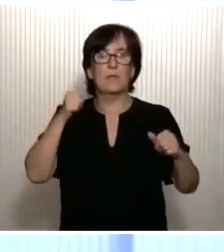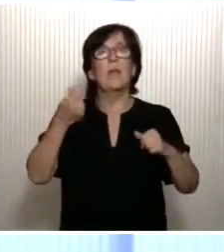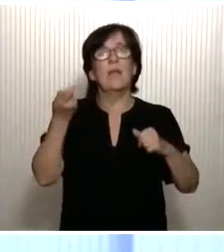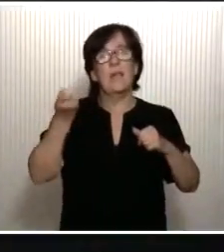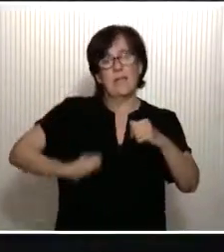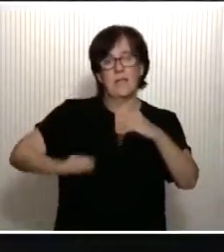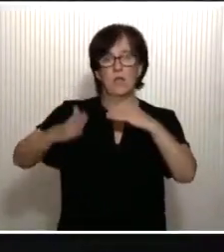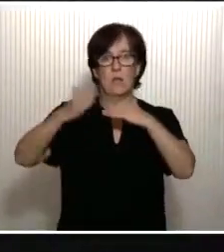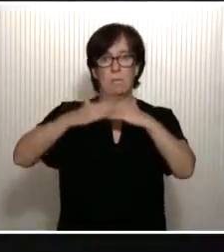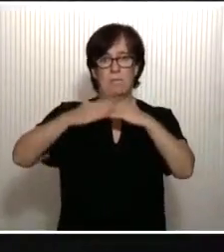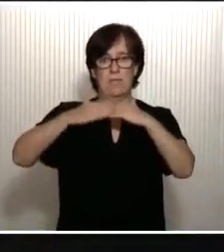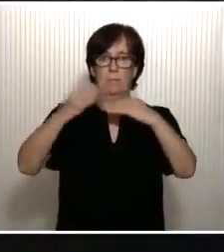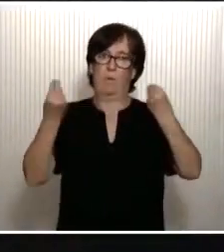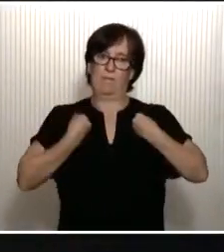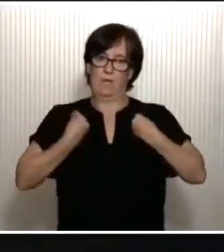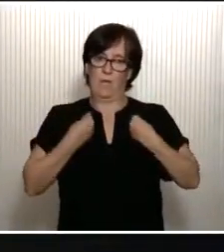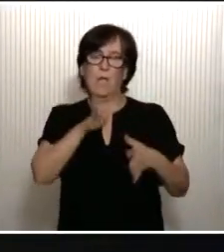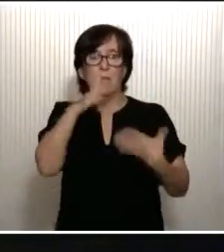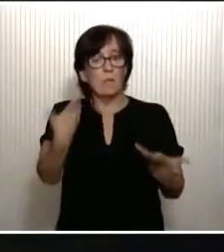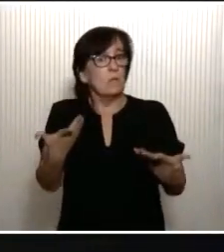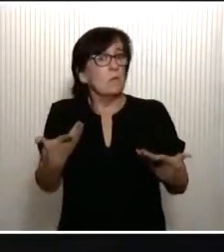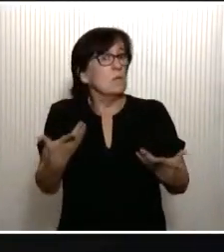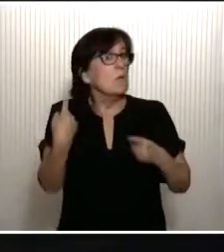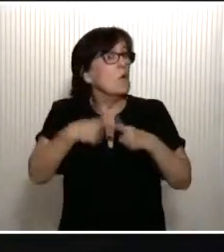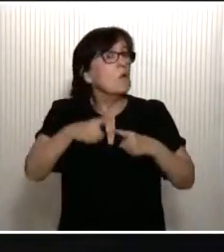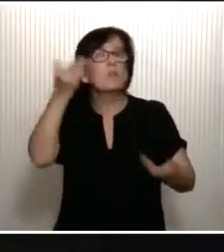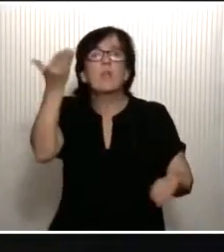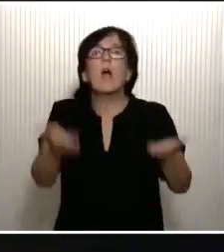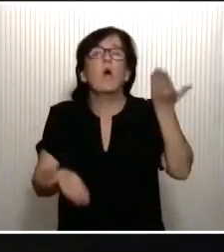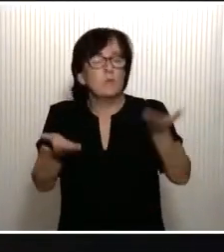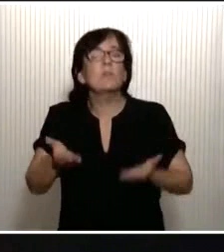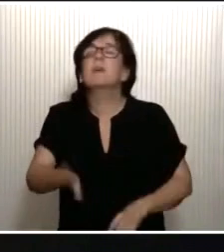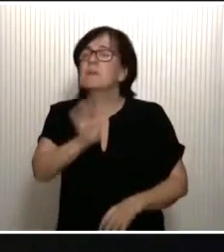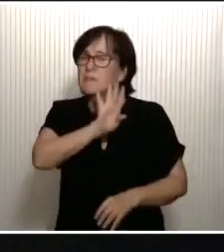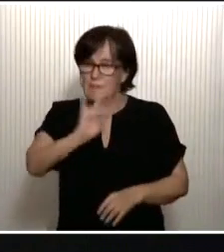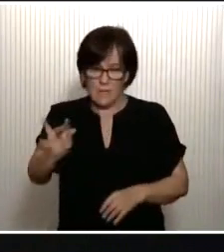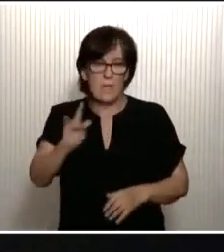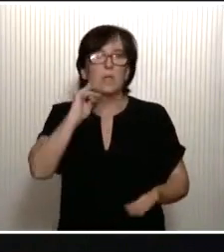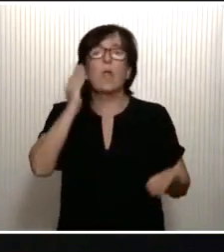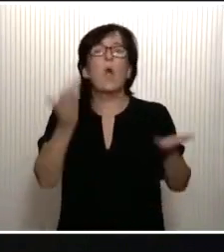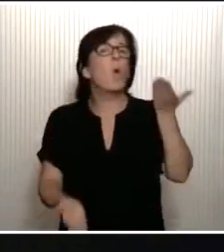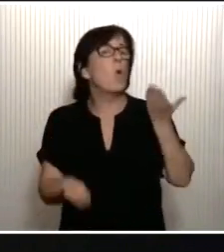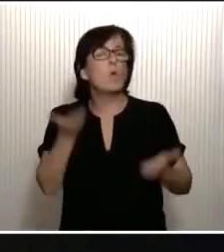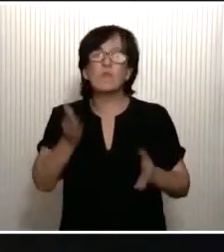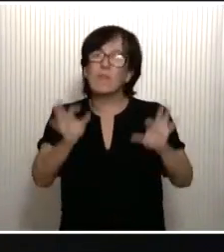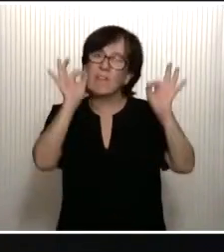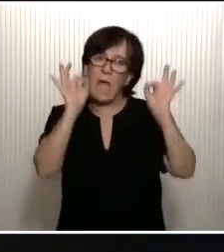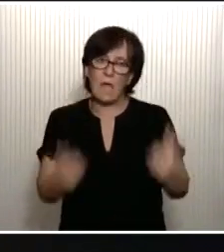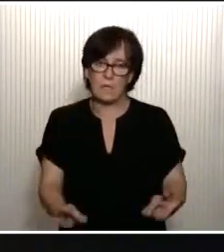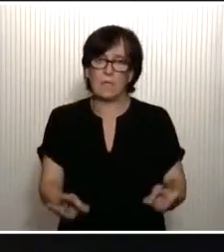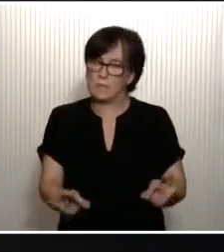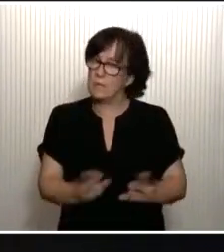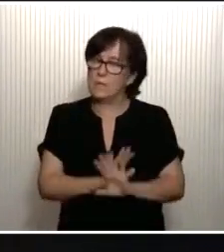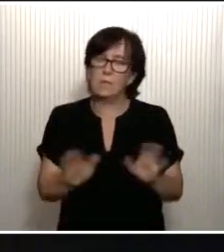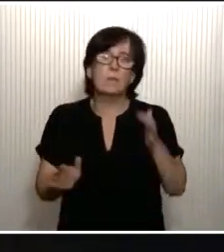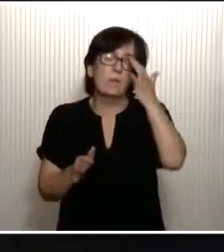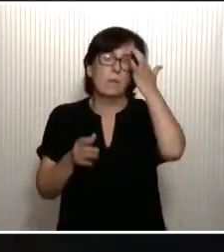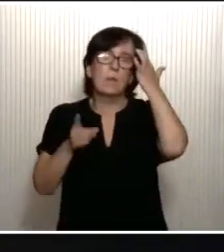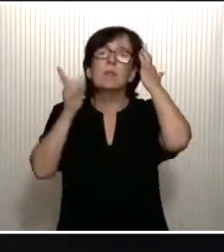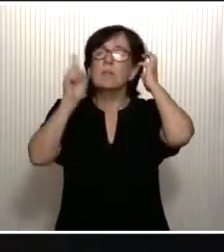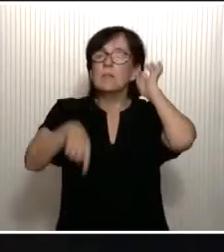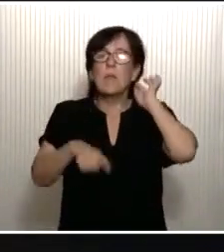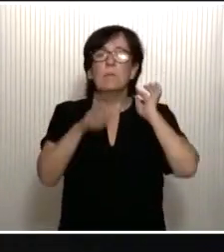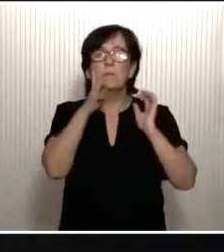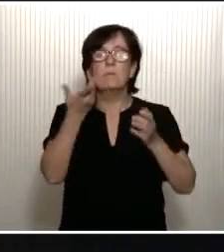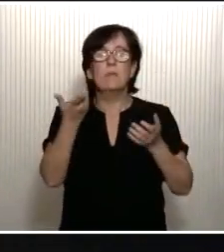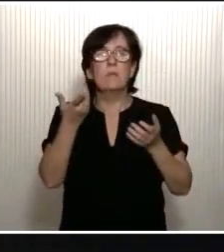mínimo vital. ¿Es una cuestión de justicia? Sí lo es. Es una cuestión de justicia. Desde luego que sí. Pero, además, es